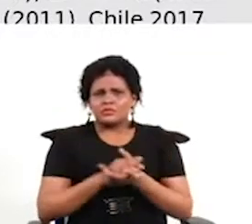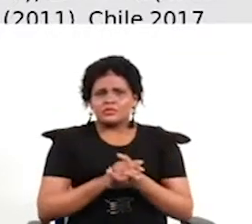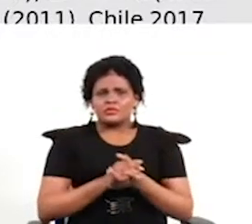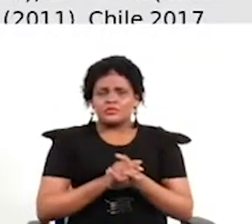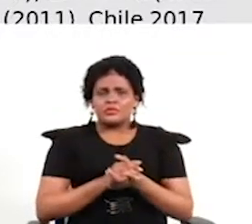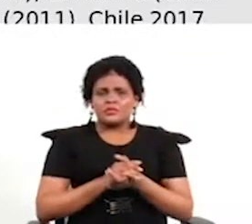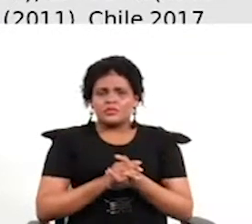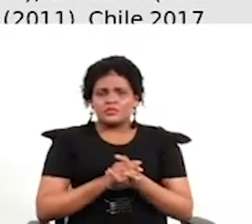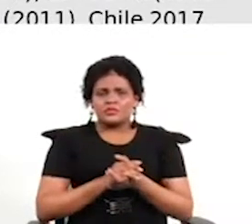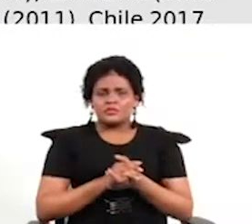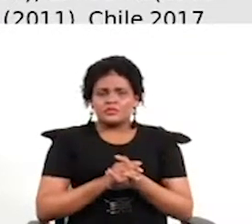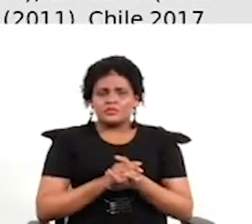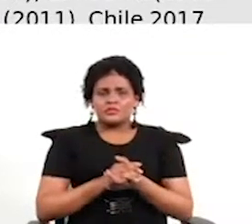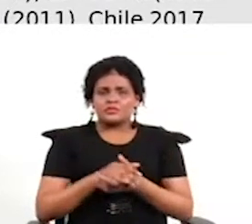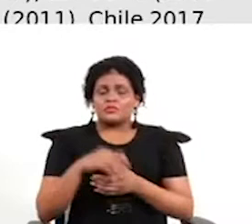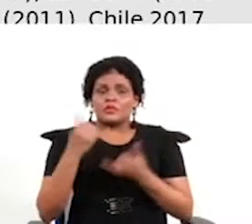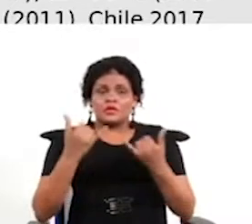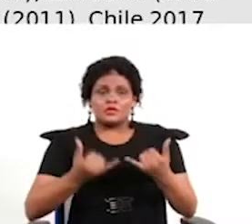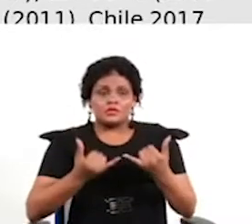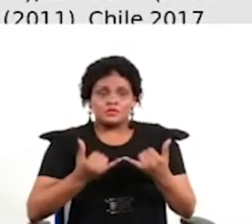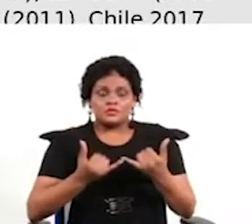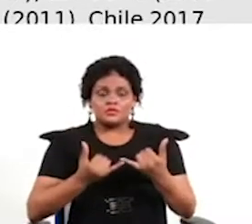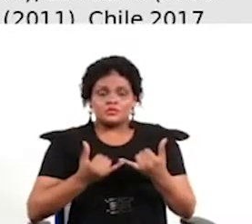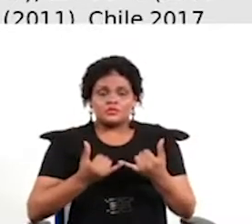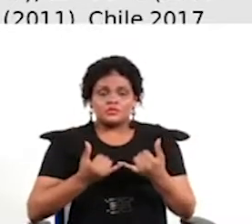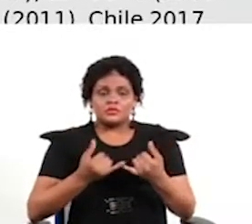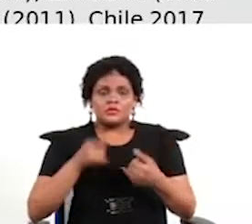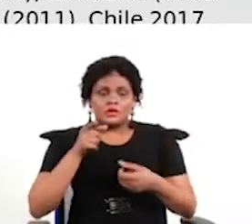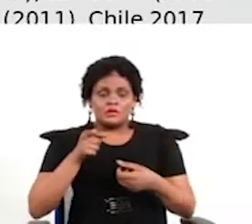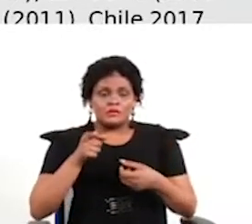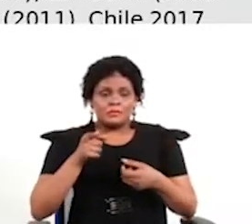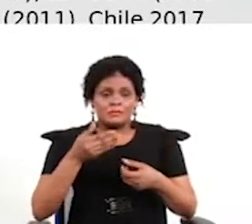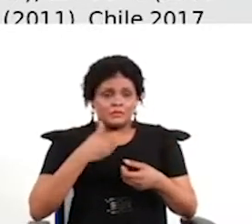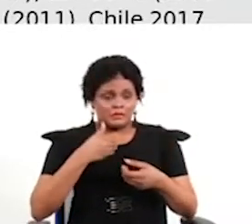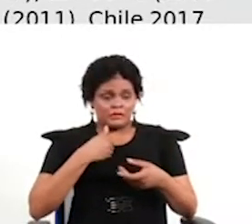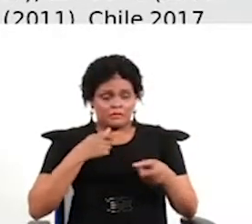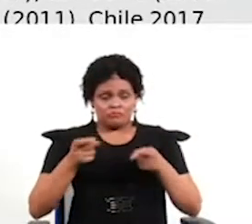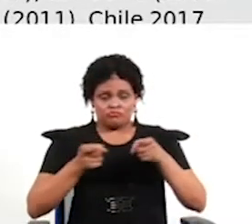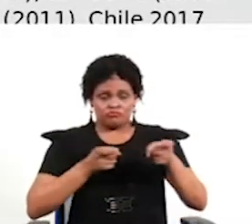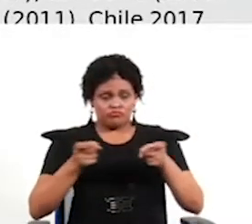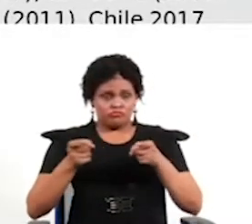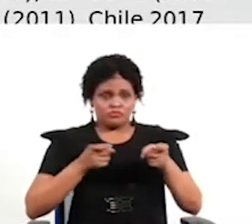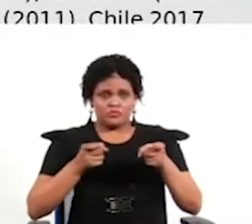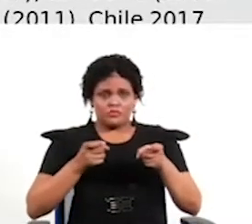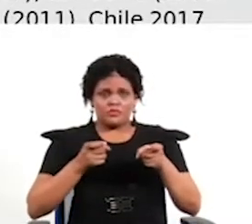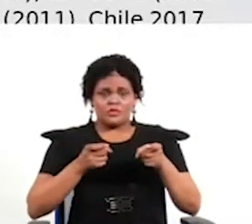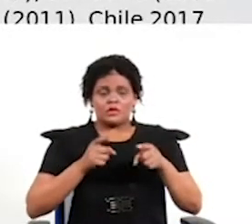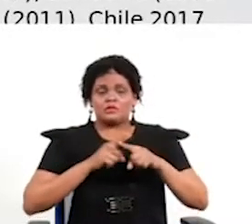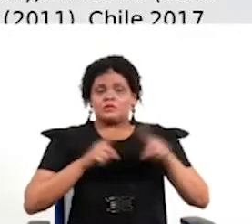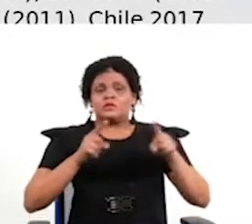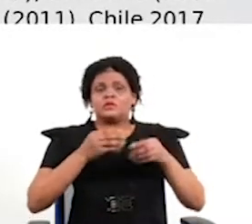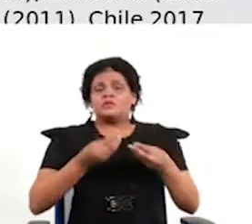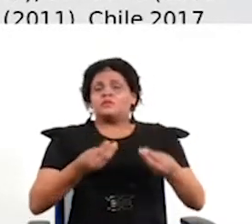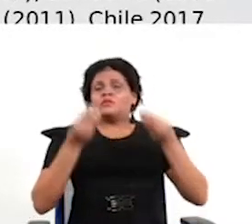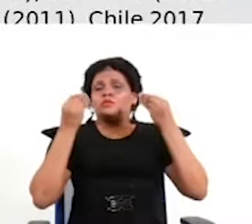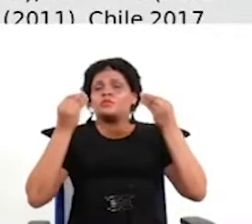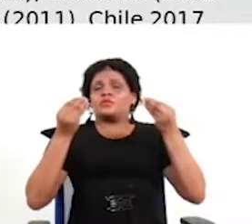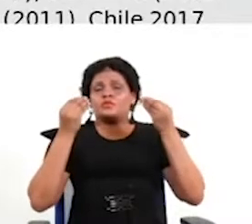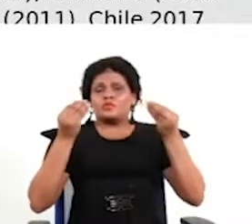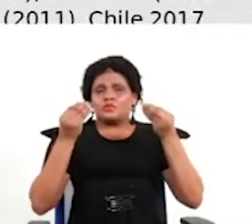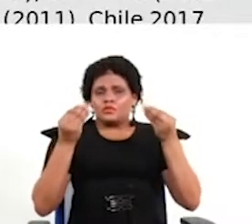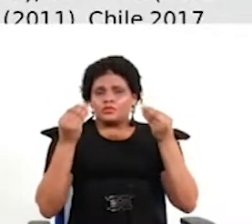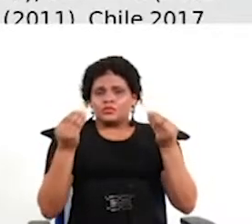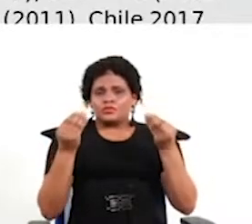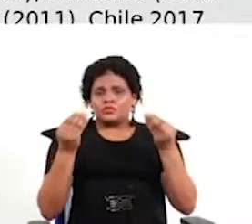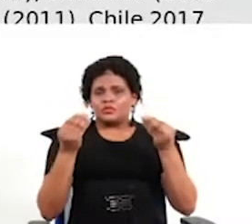temporalidad, o sea, que ahí se cumplen los criterios del mecanismo de participación, existe un método, o sea, está determinado que se van a